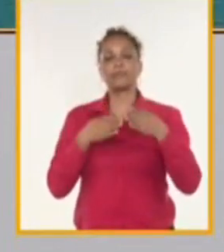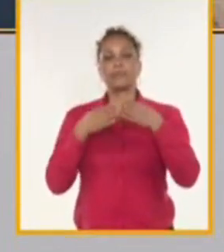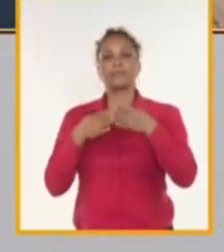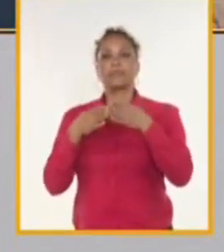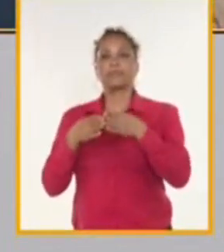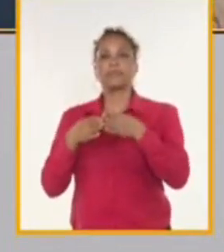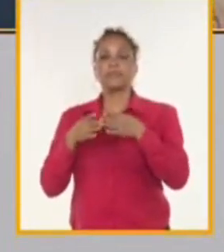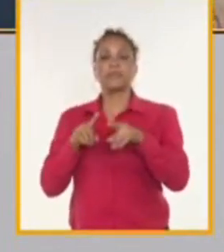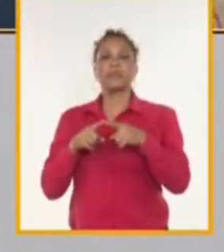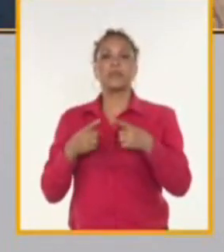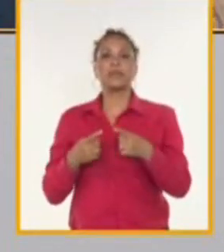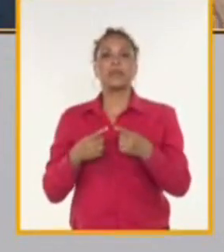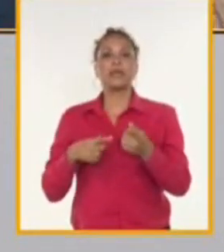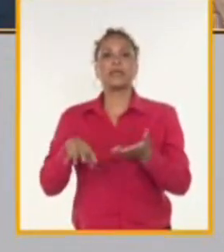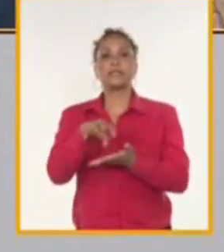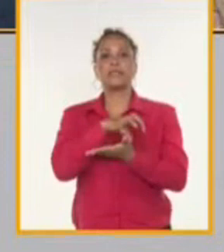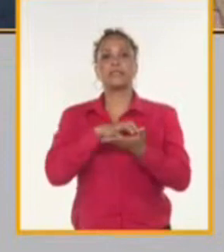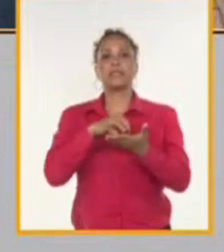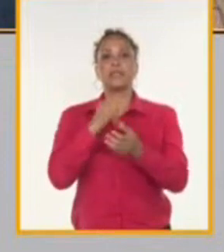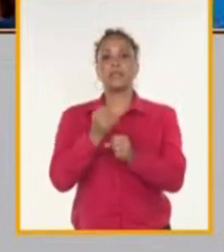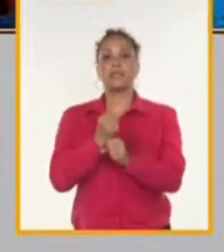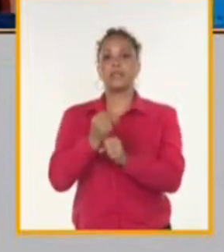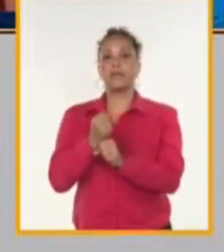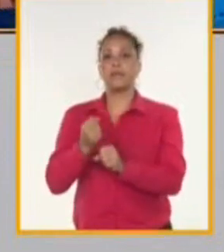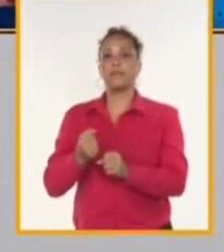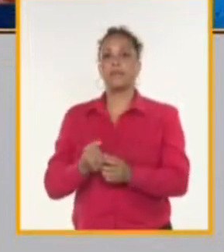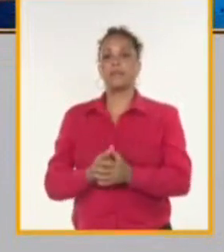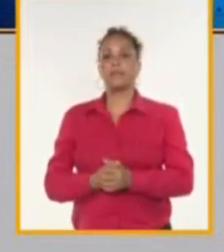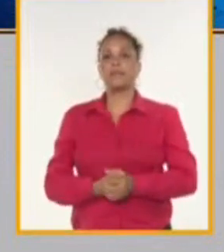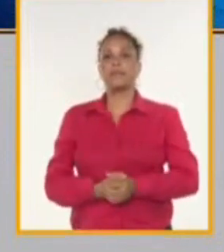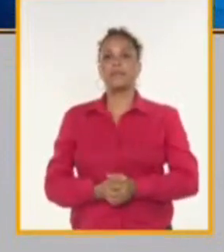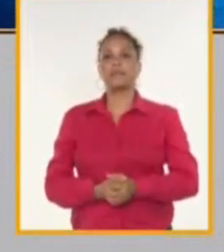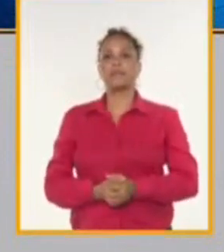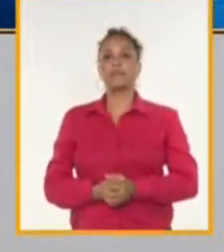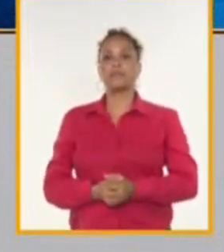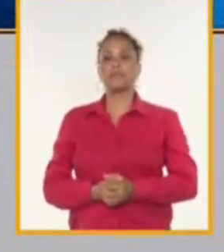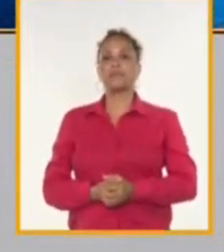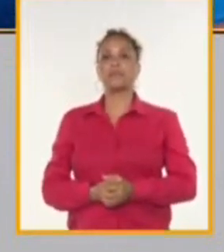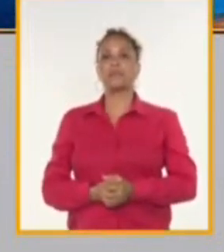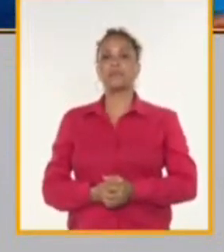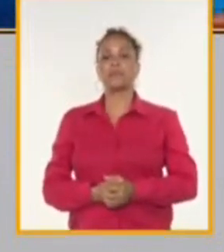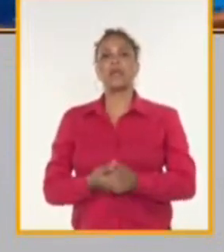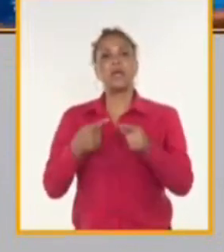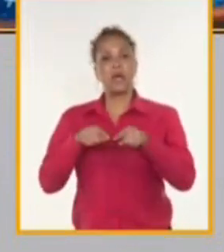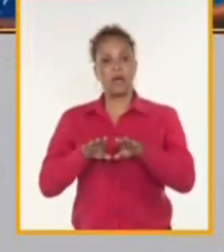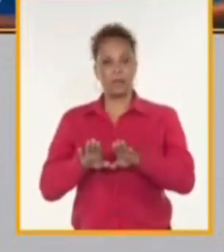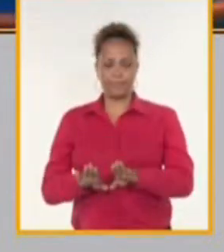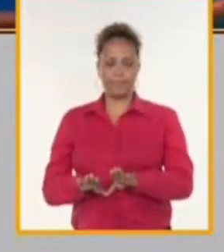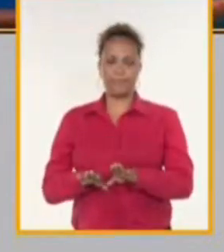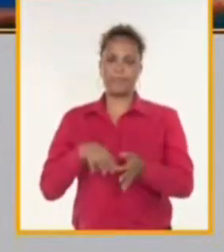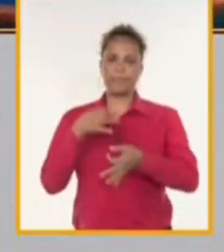el dragado y nos detenemos acá.